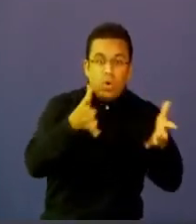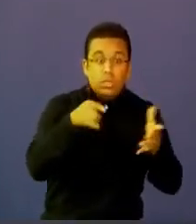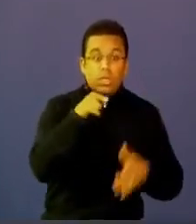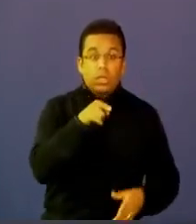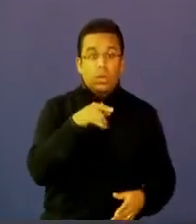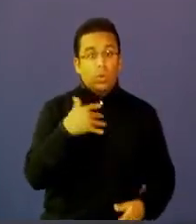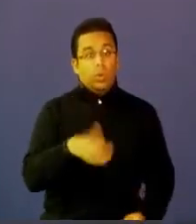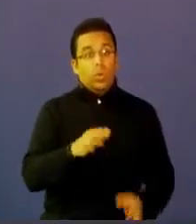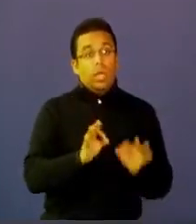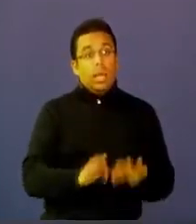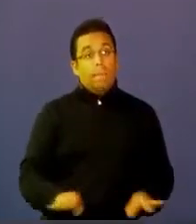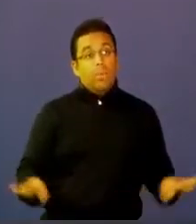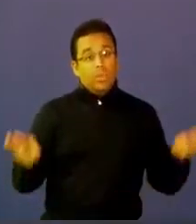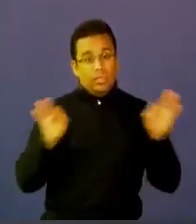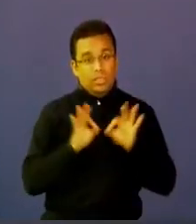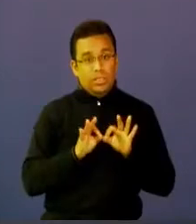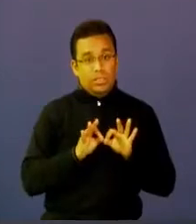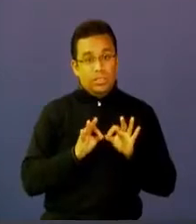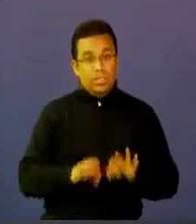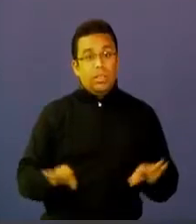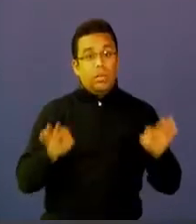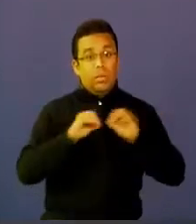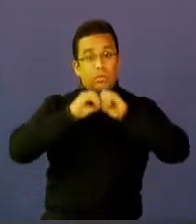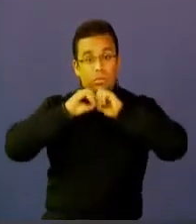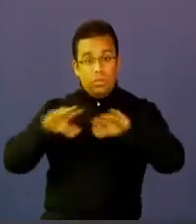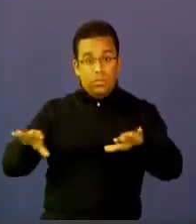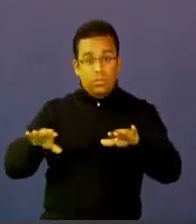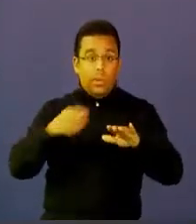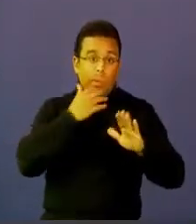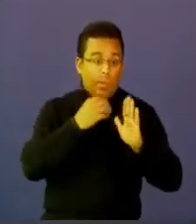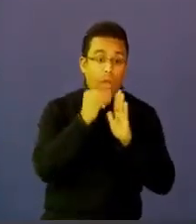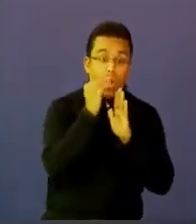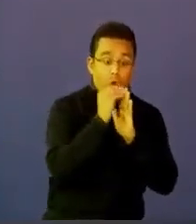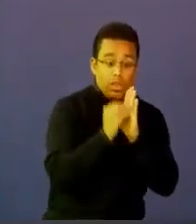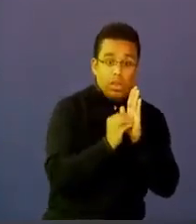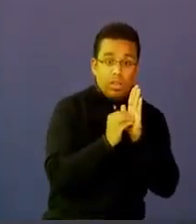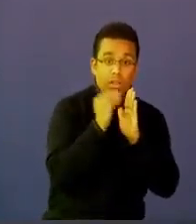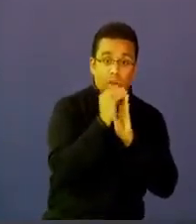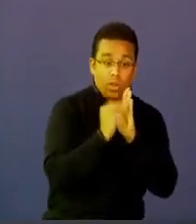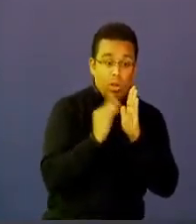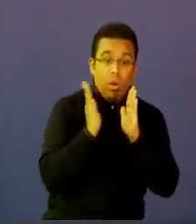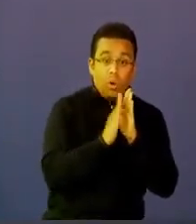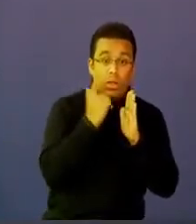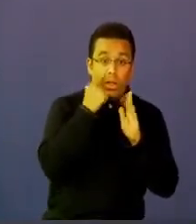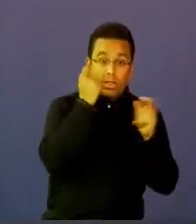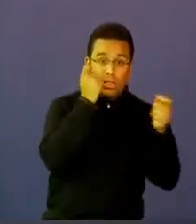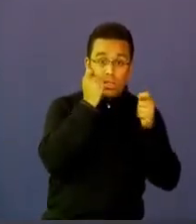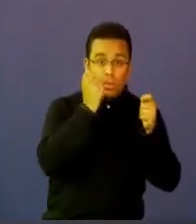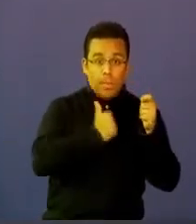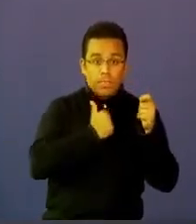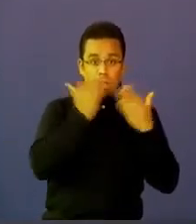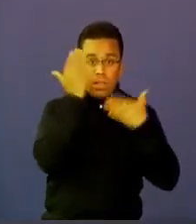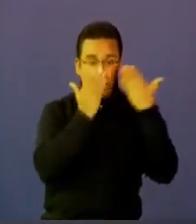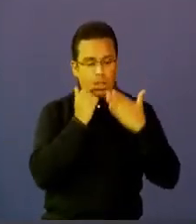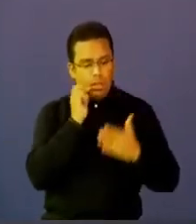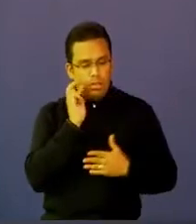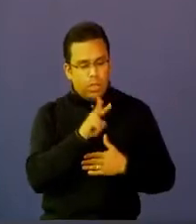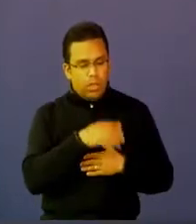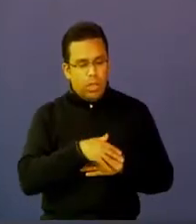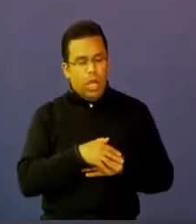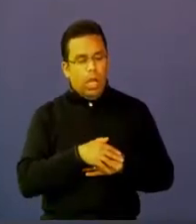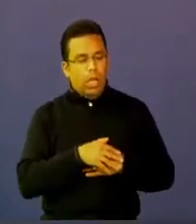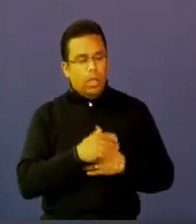Big Data. Es el contenido, son las estadísticas, la analítica que está en línea y que nos permite también